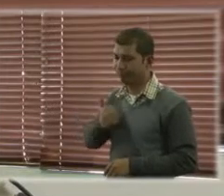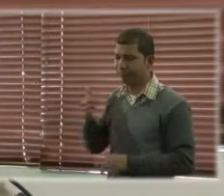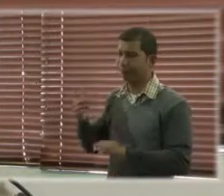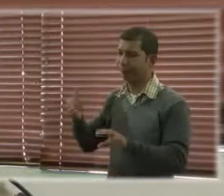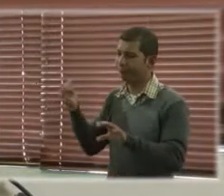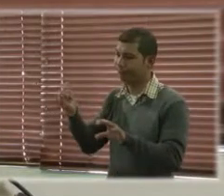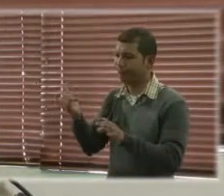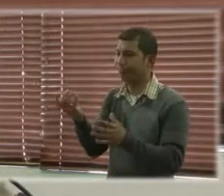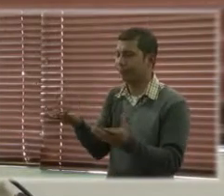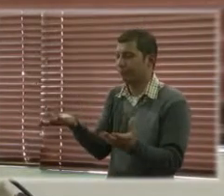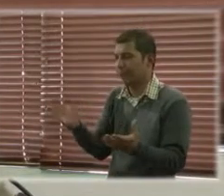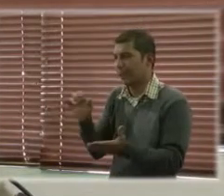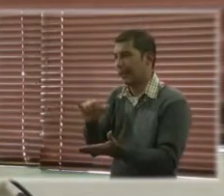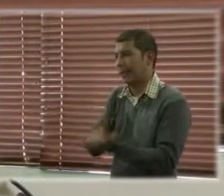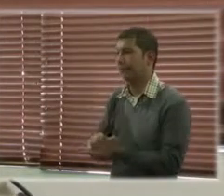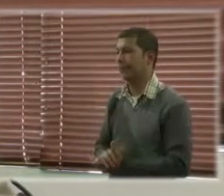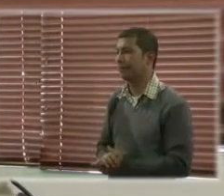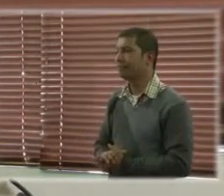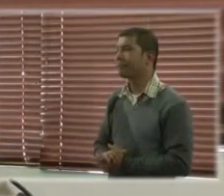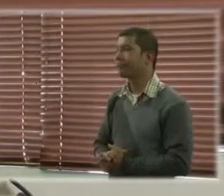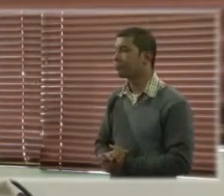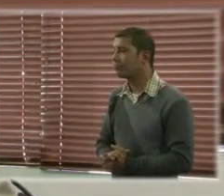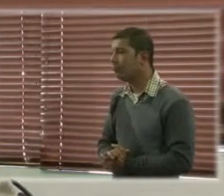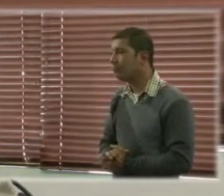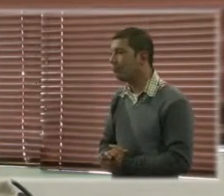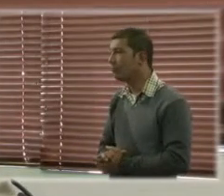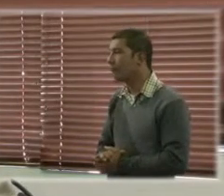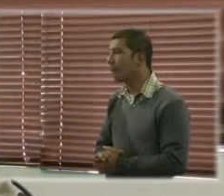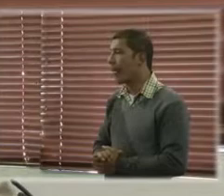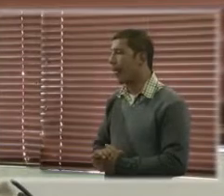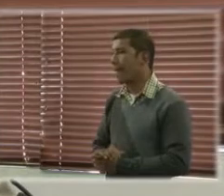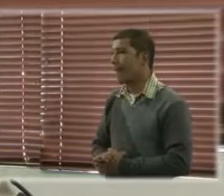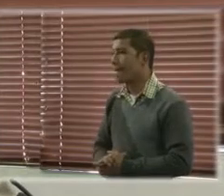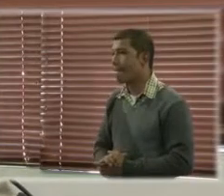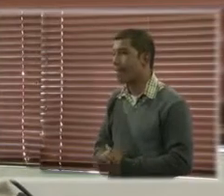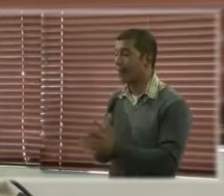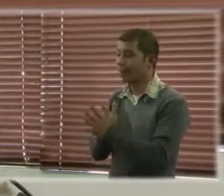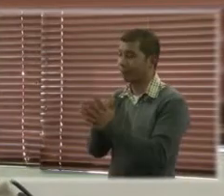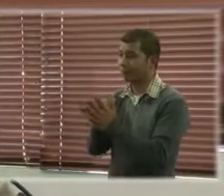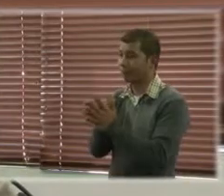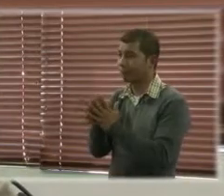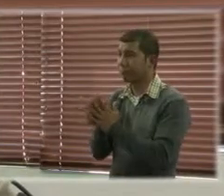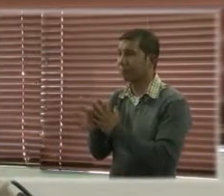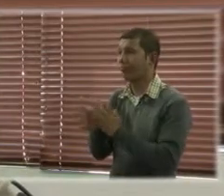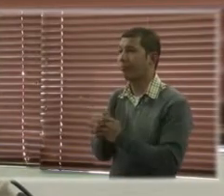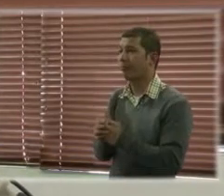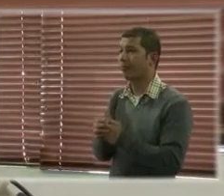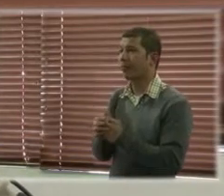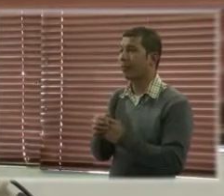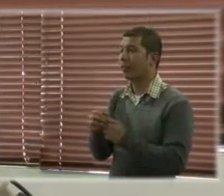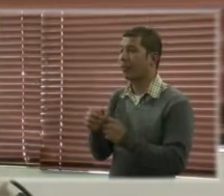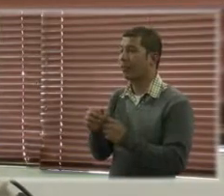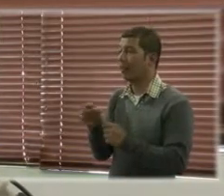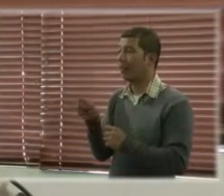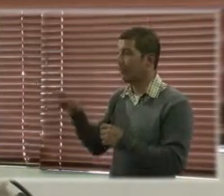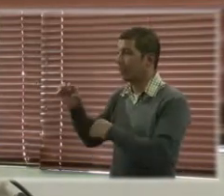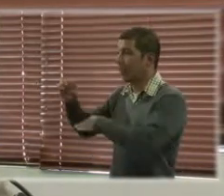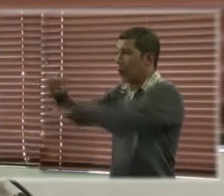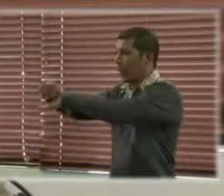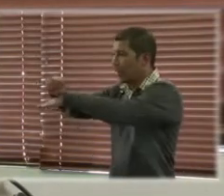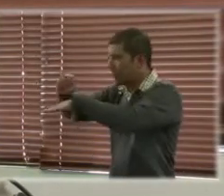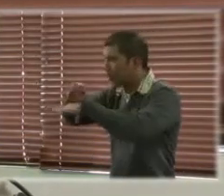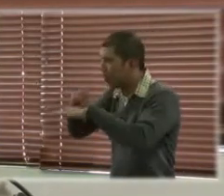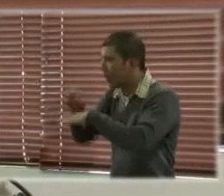frecuentemente bajo estas condiciones, pero sí contarles que cada una de las iniciativas que nosotros